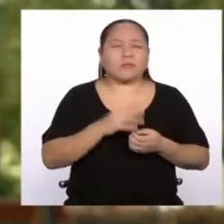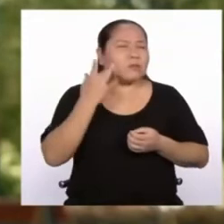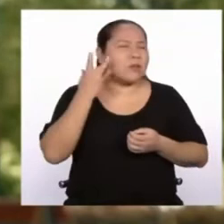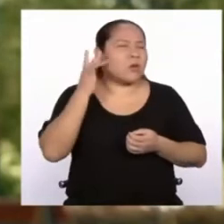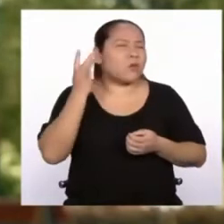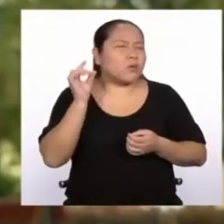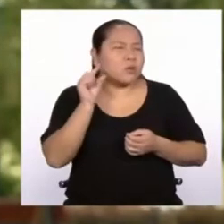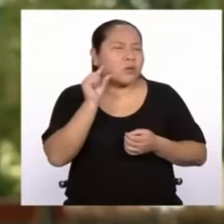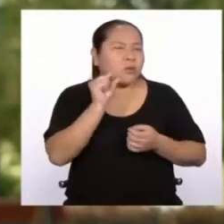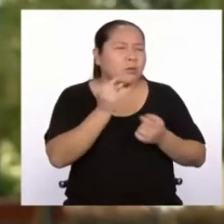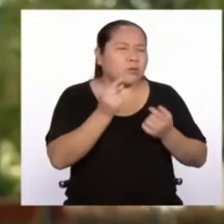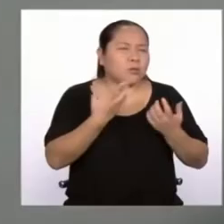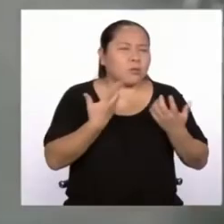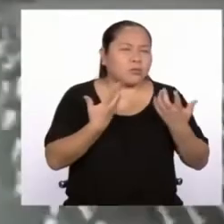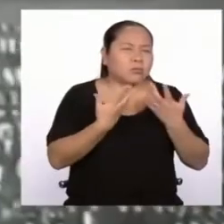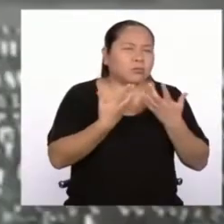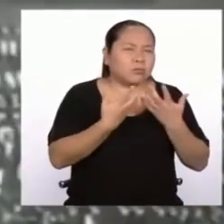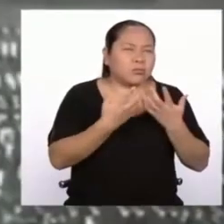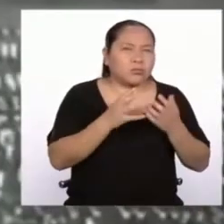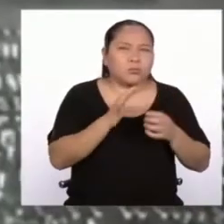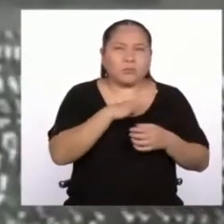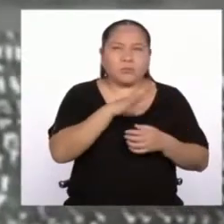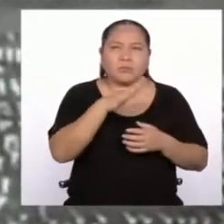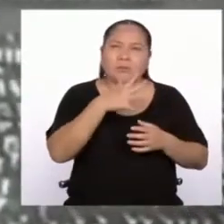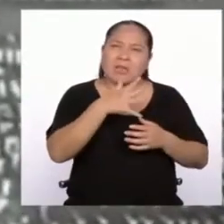pero muy acoplados.